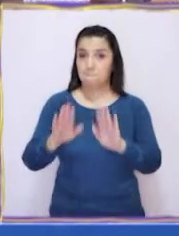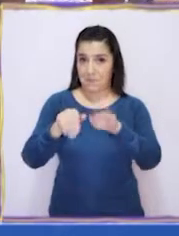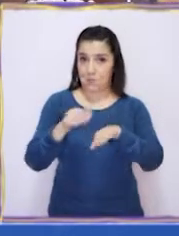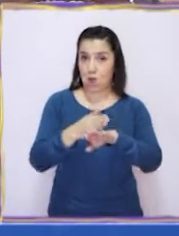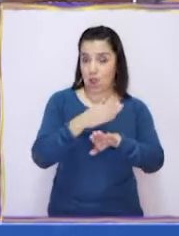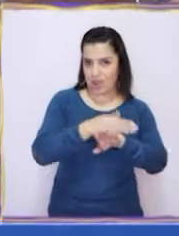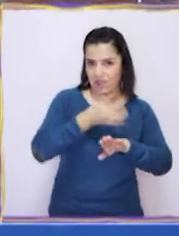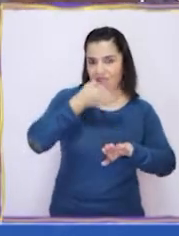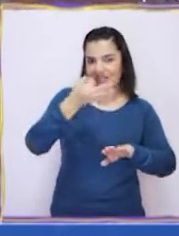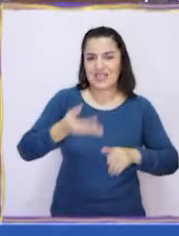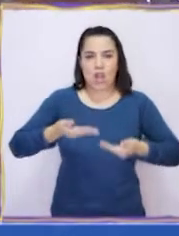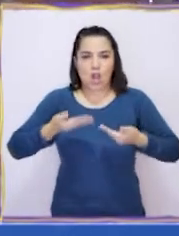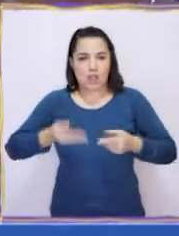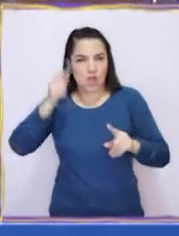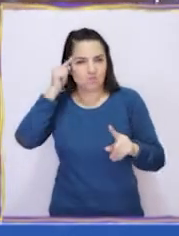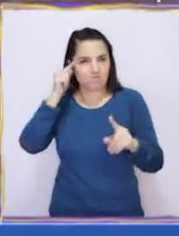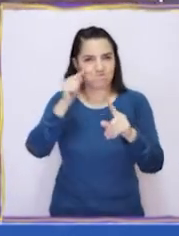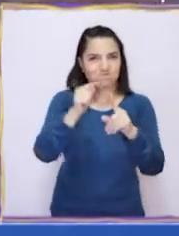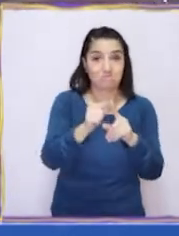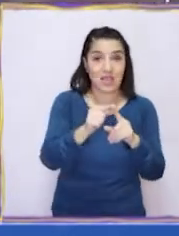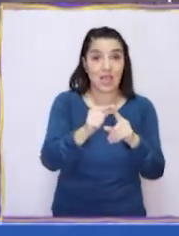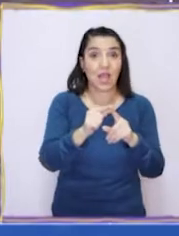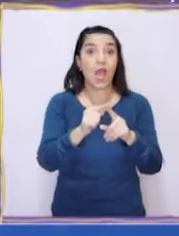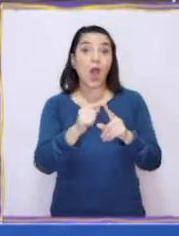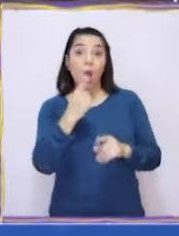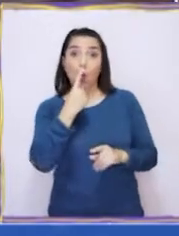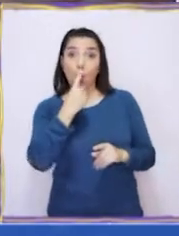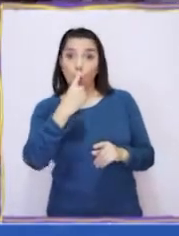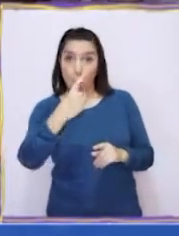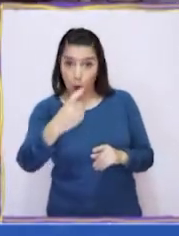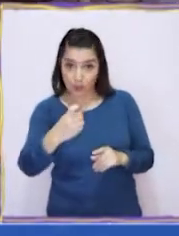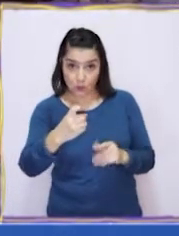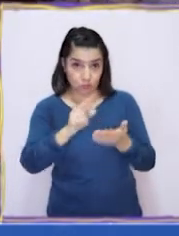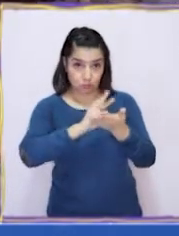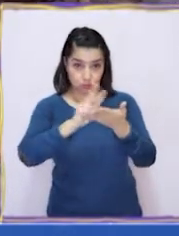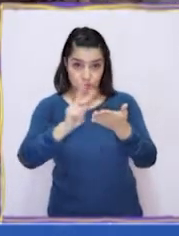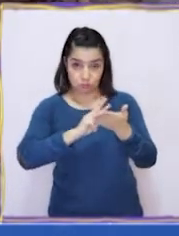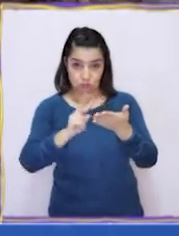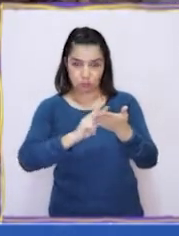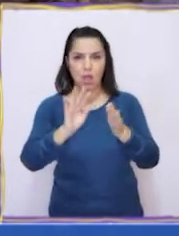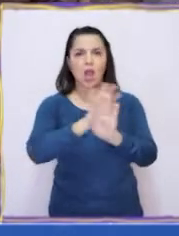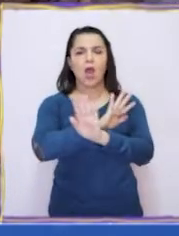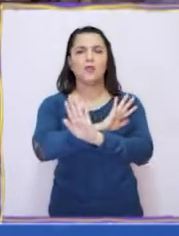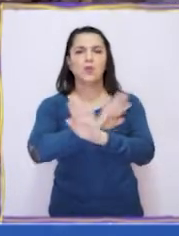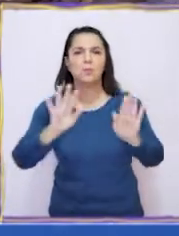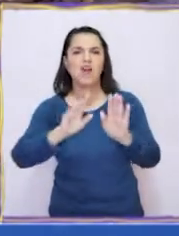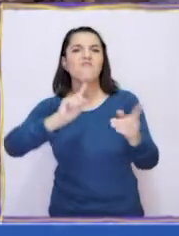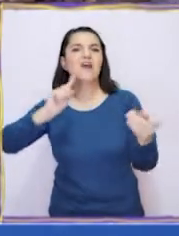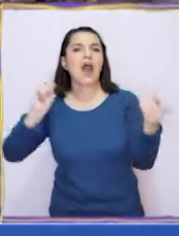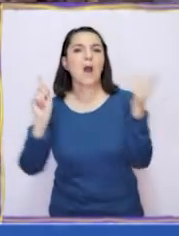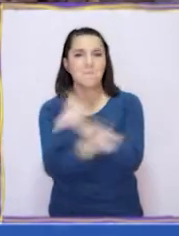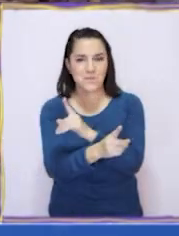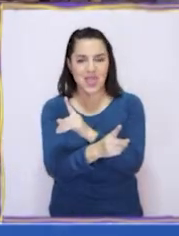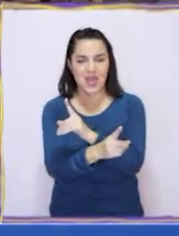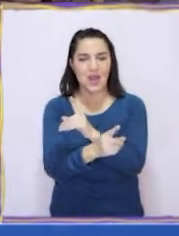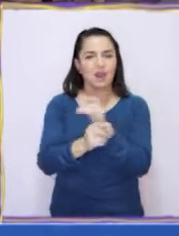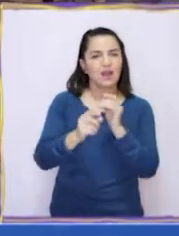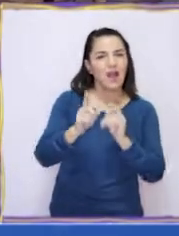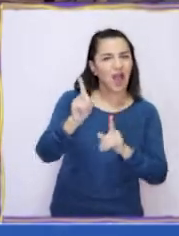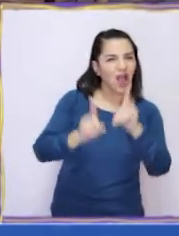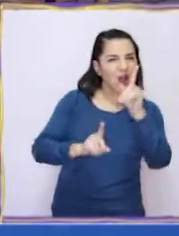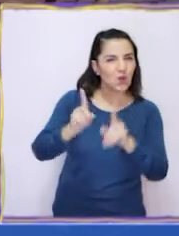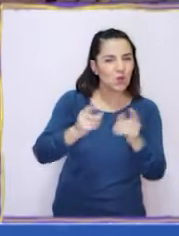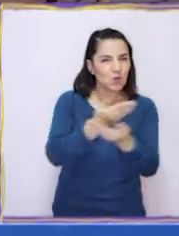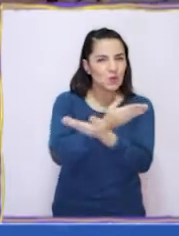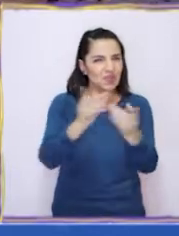Como les decía, el día de hoy tenemos la misión de cambiarle el final al cuento de Hansel y Gretel. Puedo imaginarme que